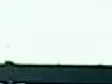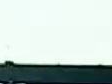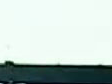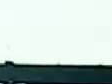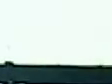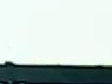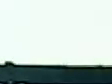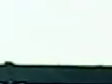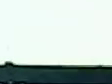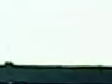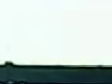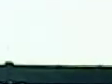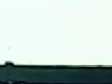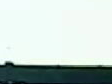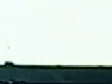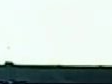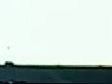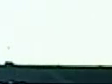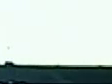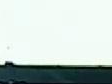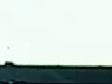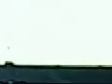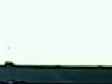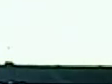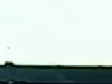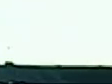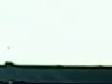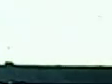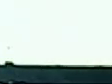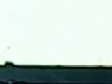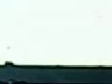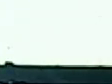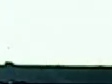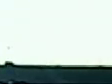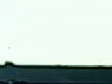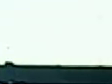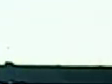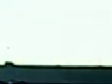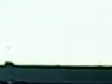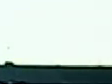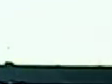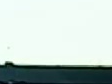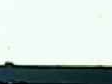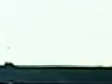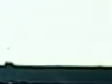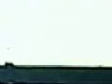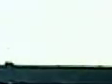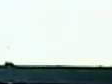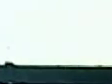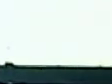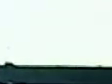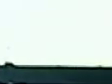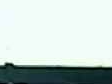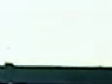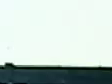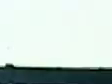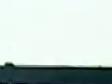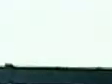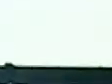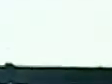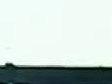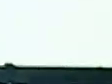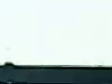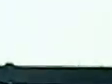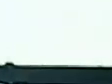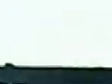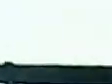alegría e ideología nos llevan por el camino de Hugo Chávez Fría la alegría y la ideología